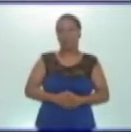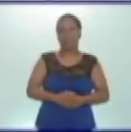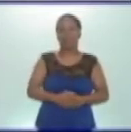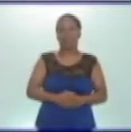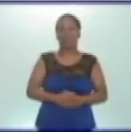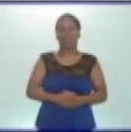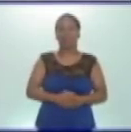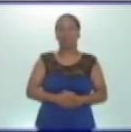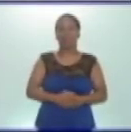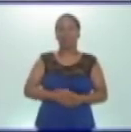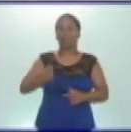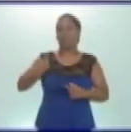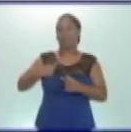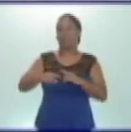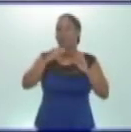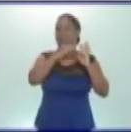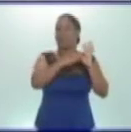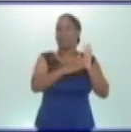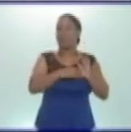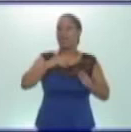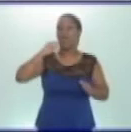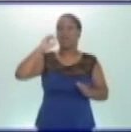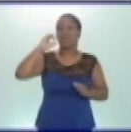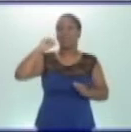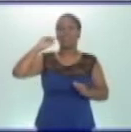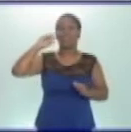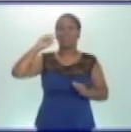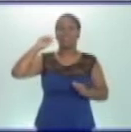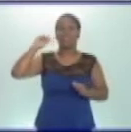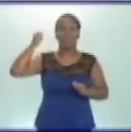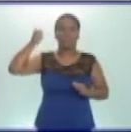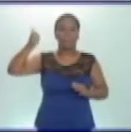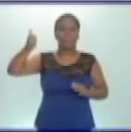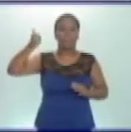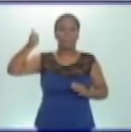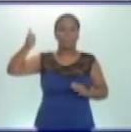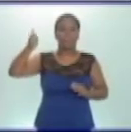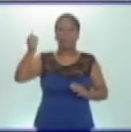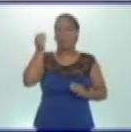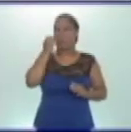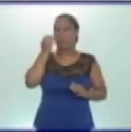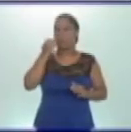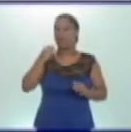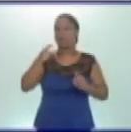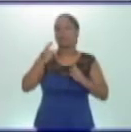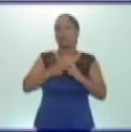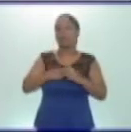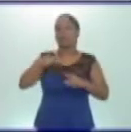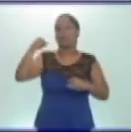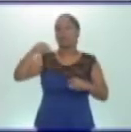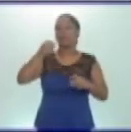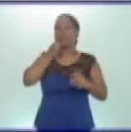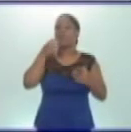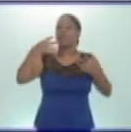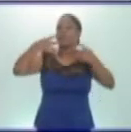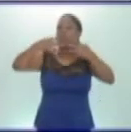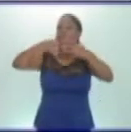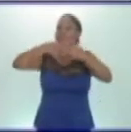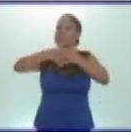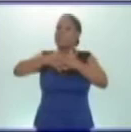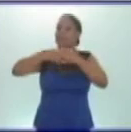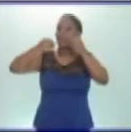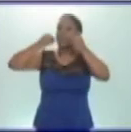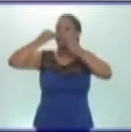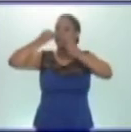Otra de las medidas. Masticar bien los alimentos. Para que puedan estos, se puedan mezclar bien con la saliva y se